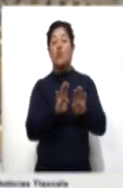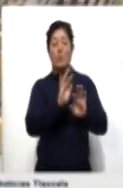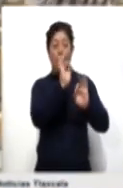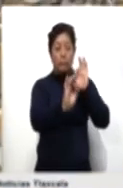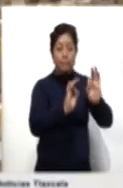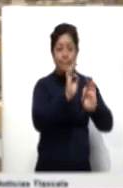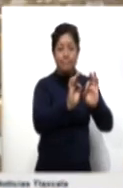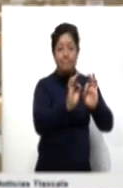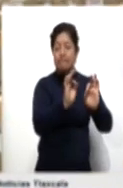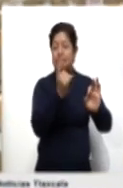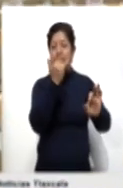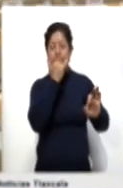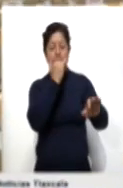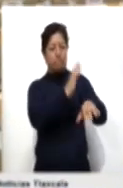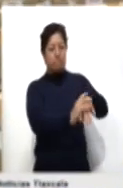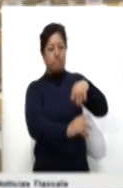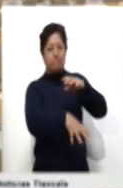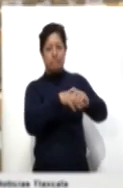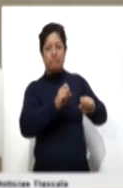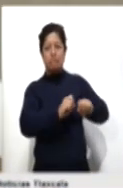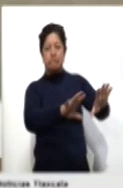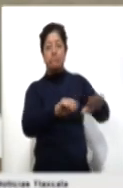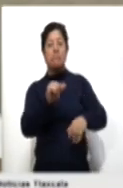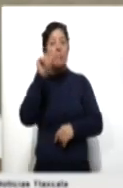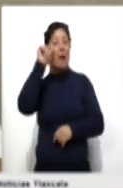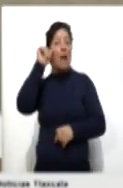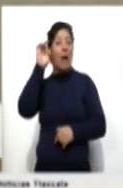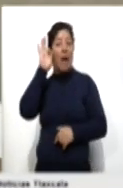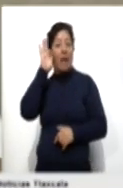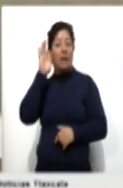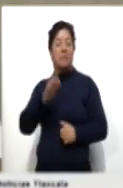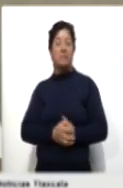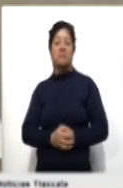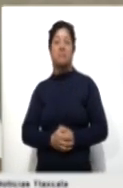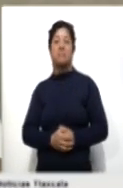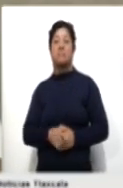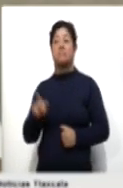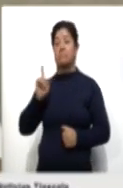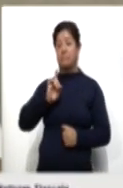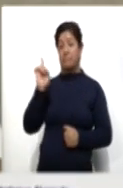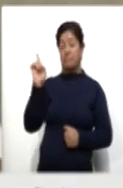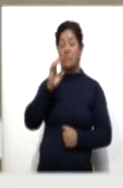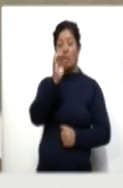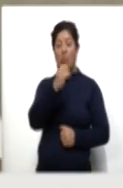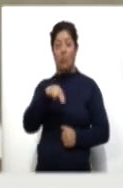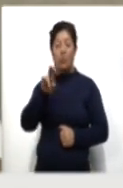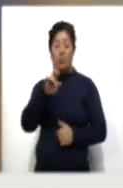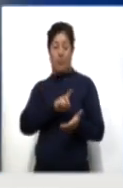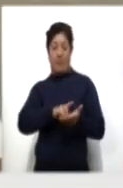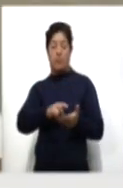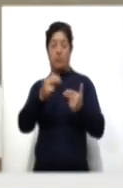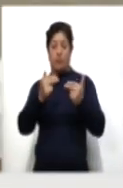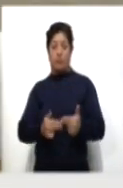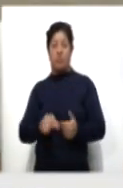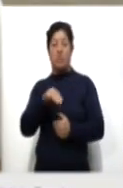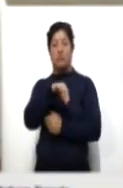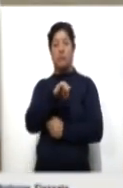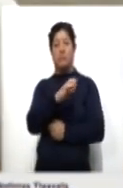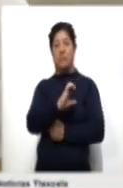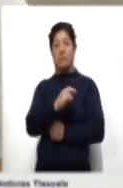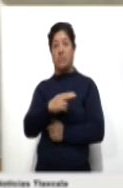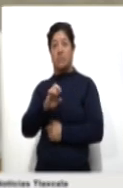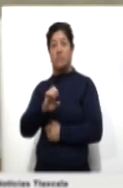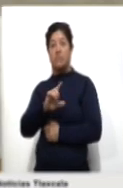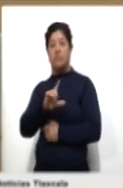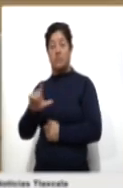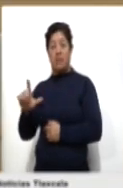Un mensaje claro para Afganistán. La alta comisionada de la ONU para los derechos humanos, Michelle Bachelet, urgió a los